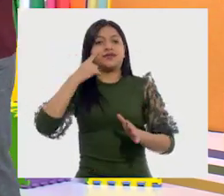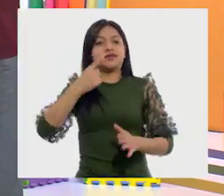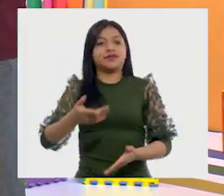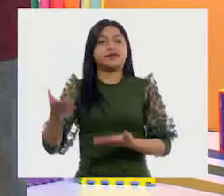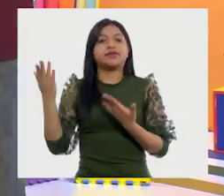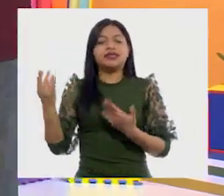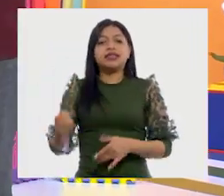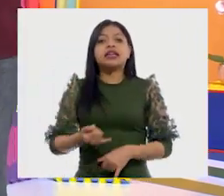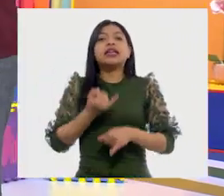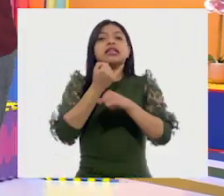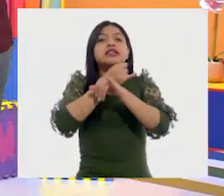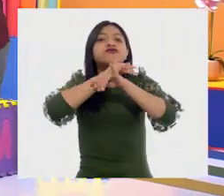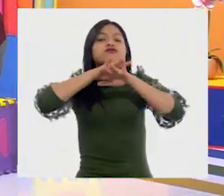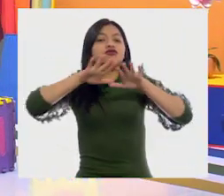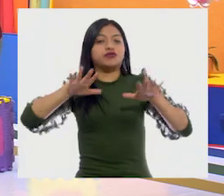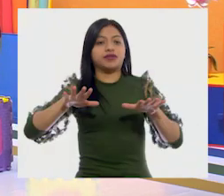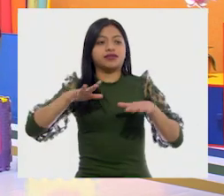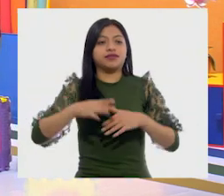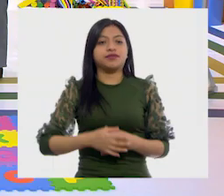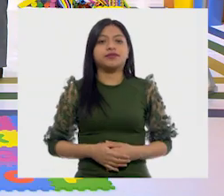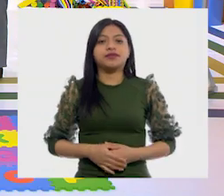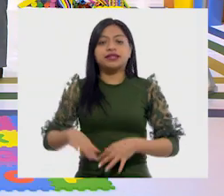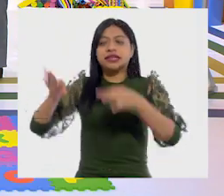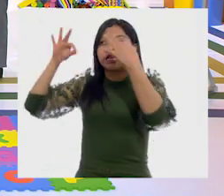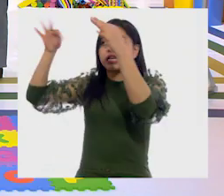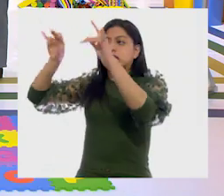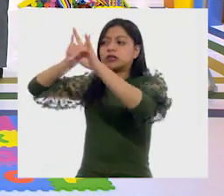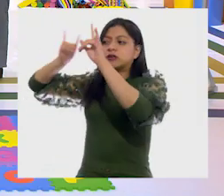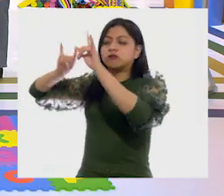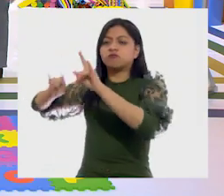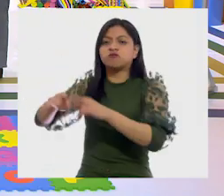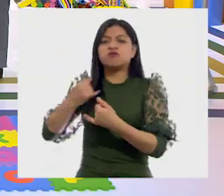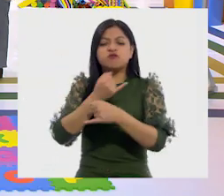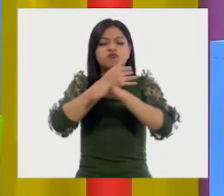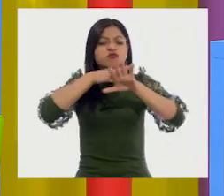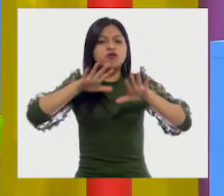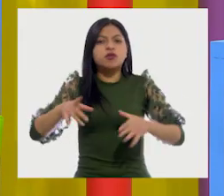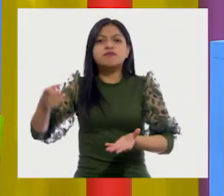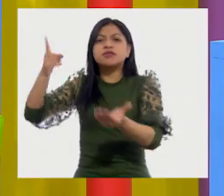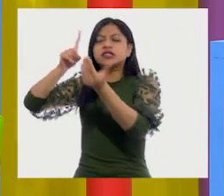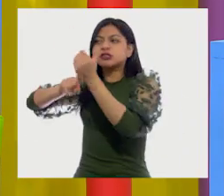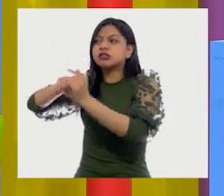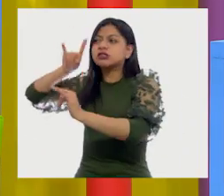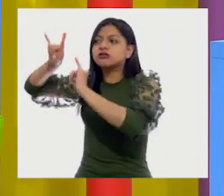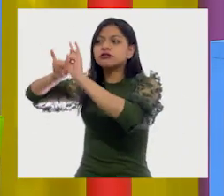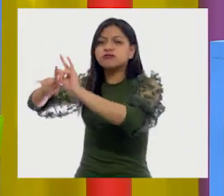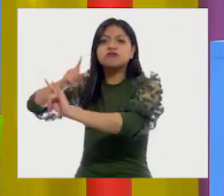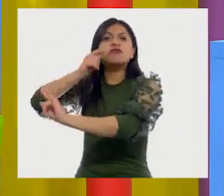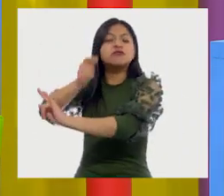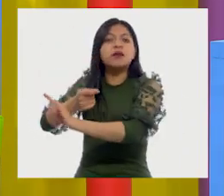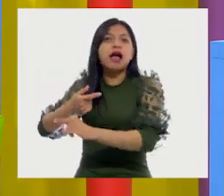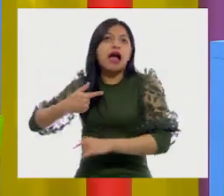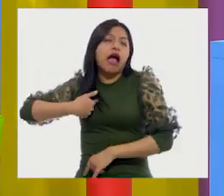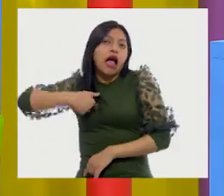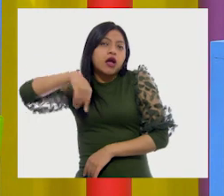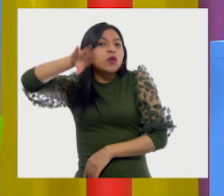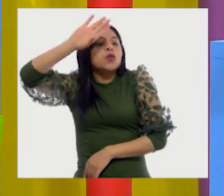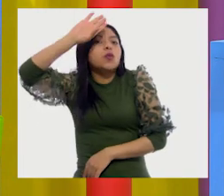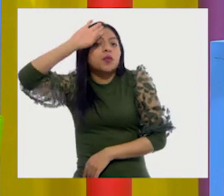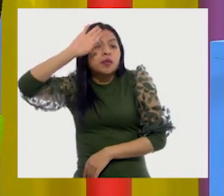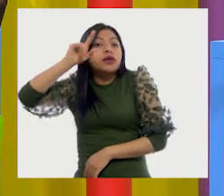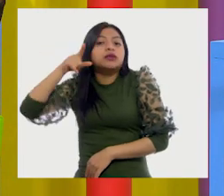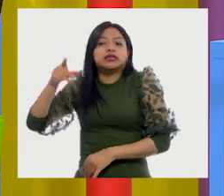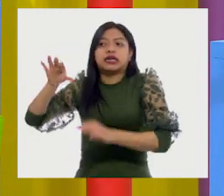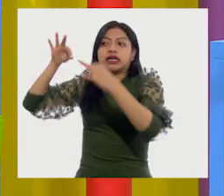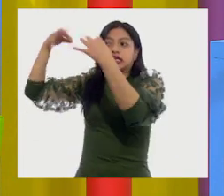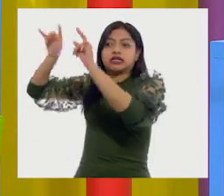informativo. ¿Cartel informativo? ¿De qué crees que trate? Bueno, pues supongo que el cartel